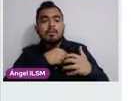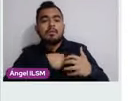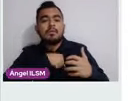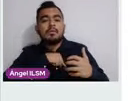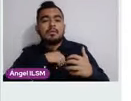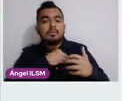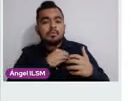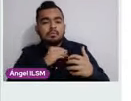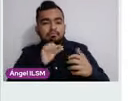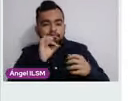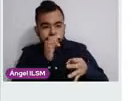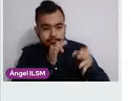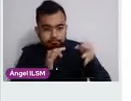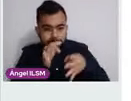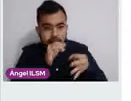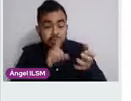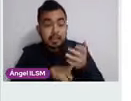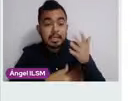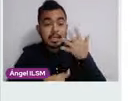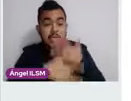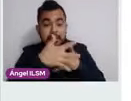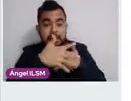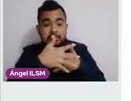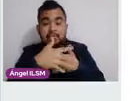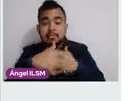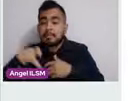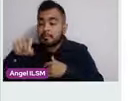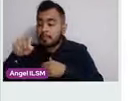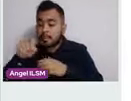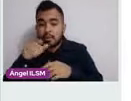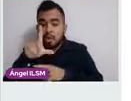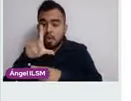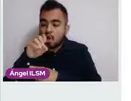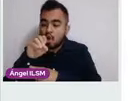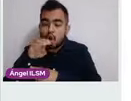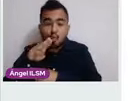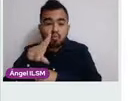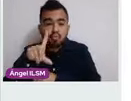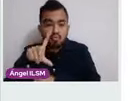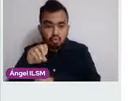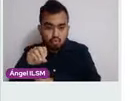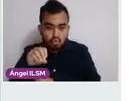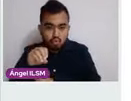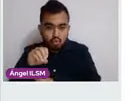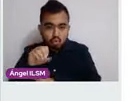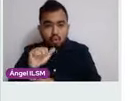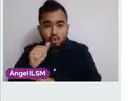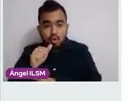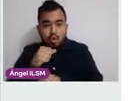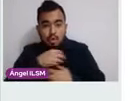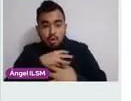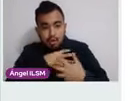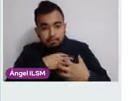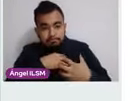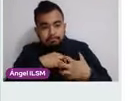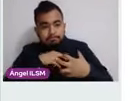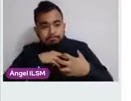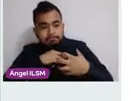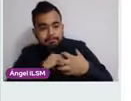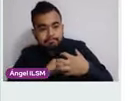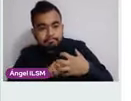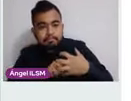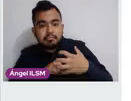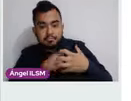de 15 a 20 lobulillos. Siguiente. Y se van a unir, siguiente, para formar los